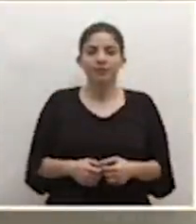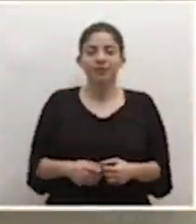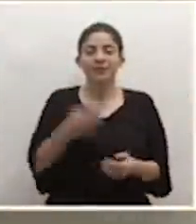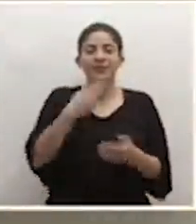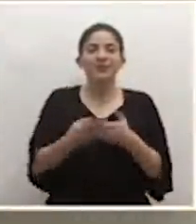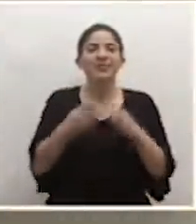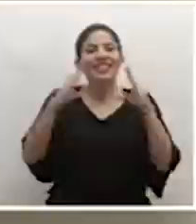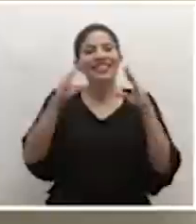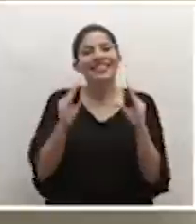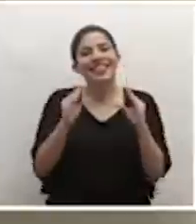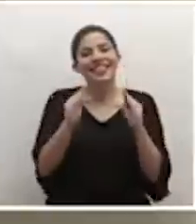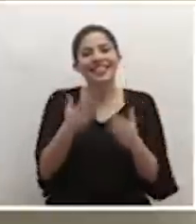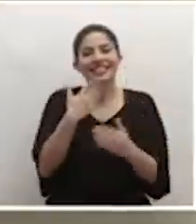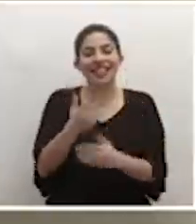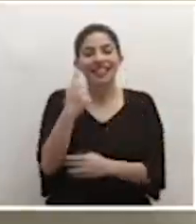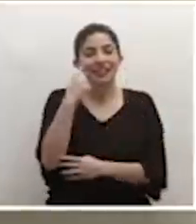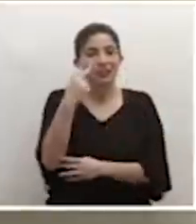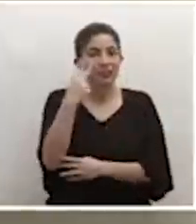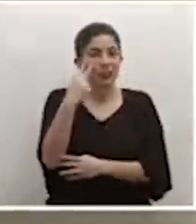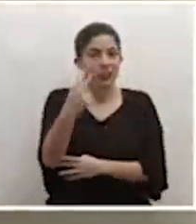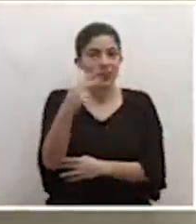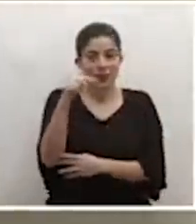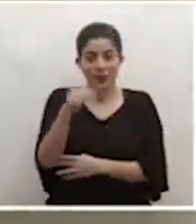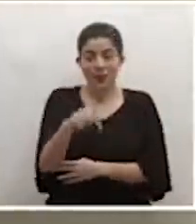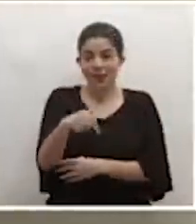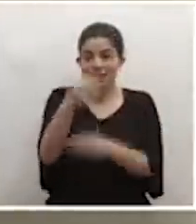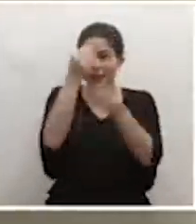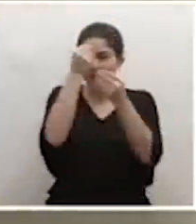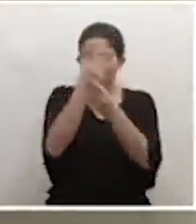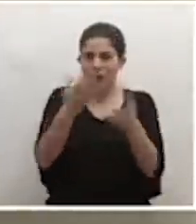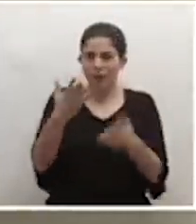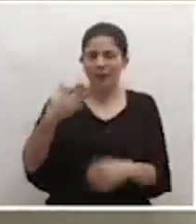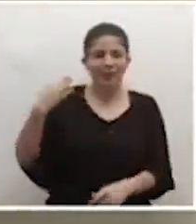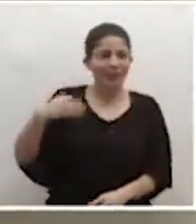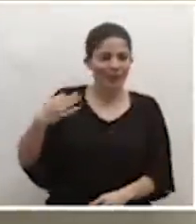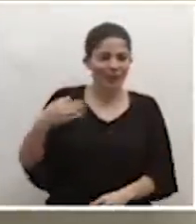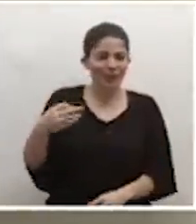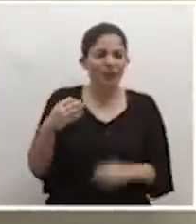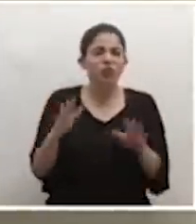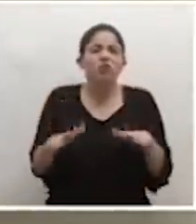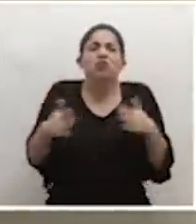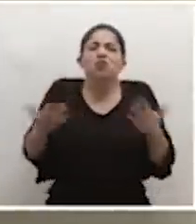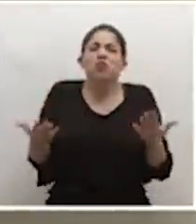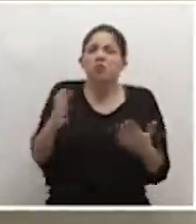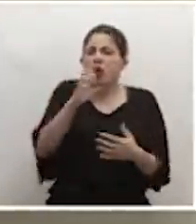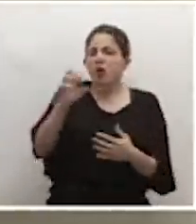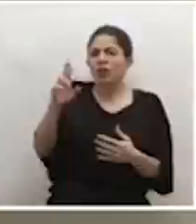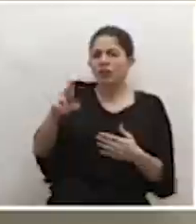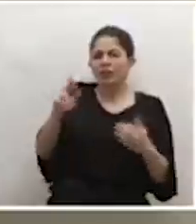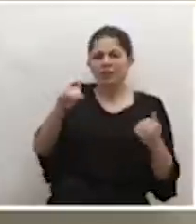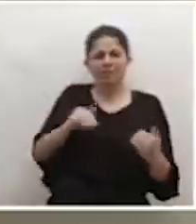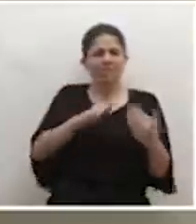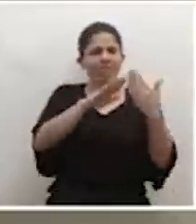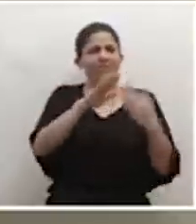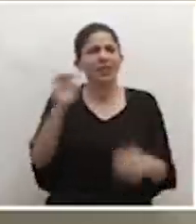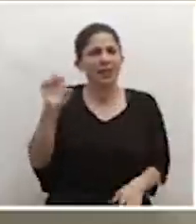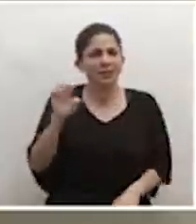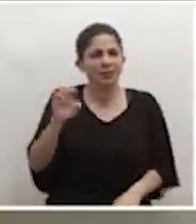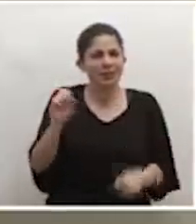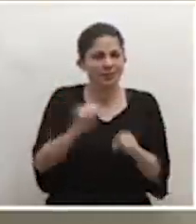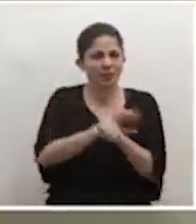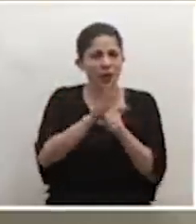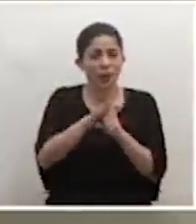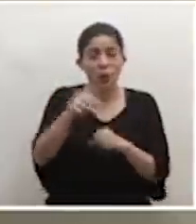Muy buenas tardes, gracias por sintonizar este informe diario de cómo enfrenta Costa Rica la emergencia por el COVID-19.